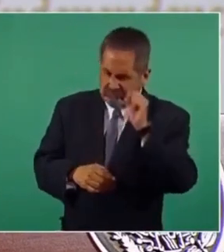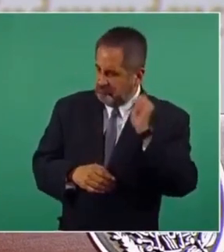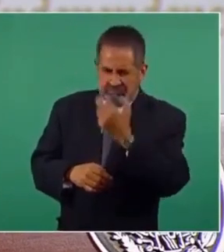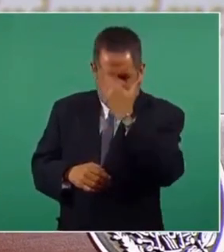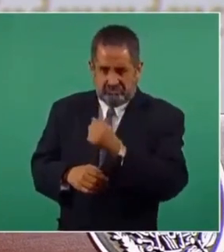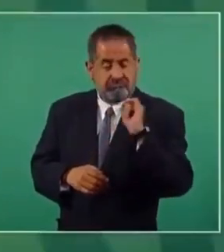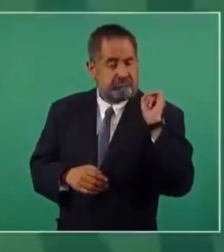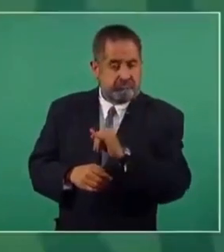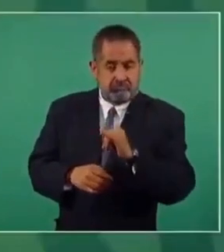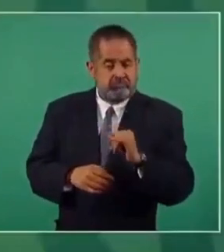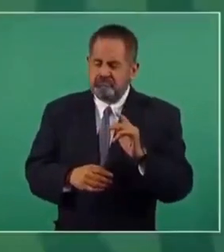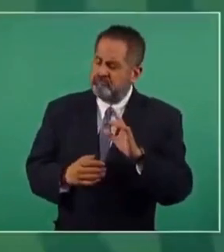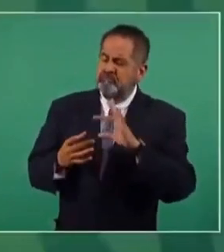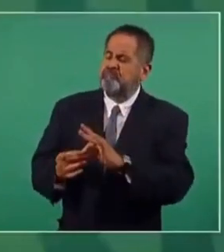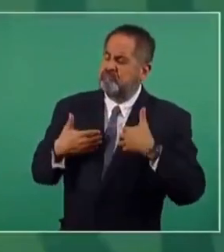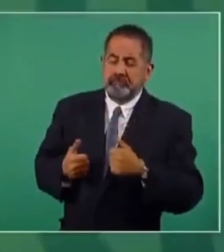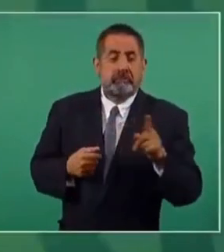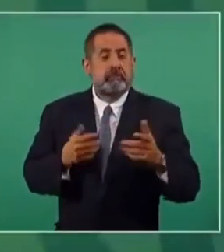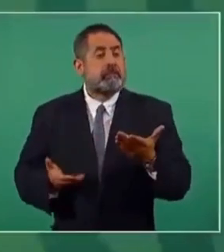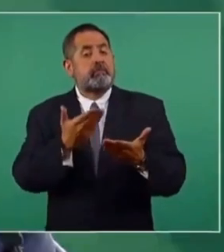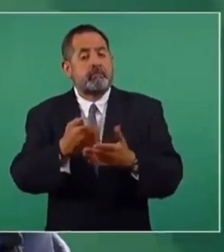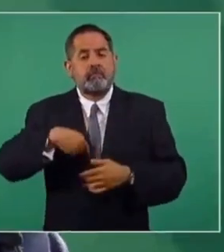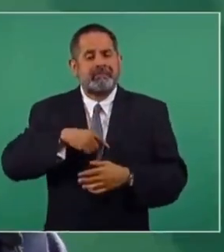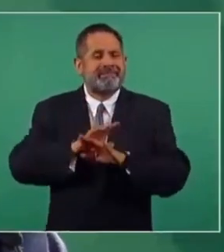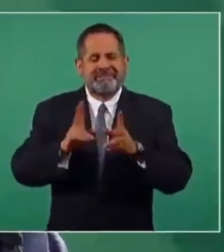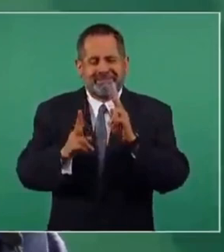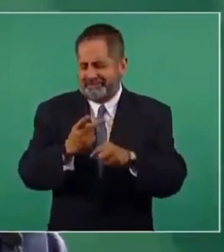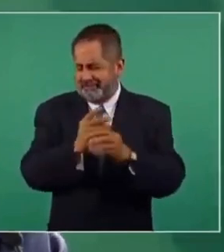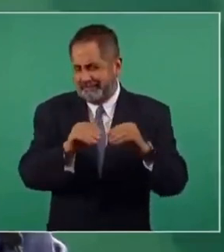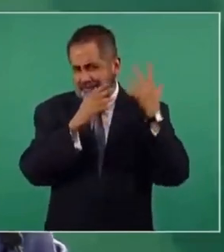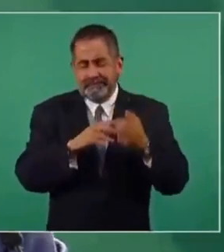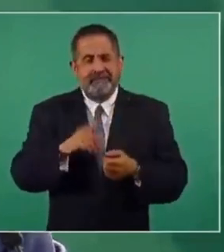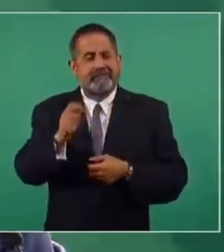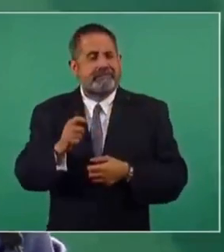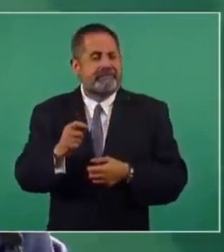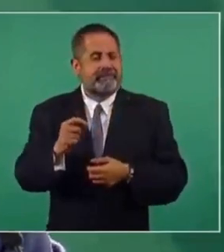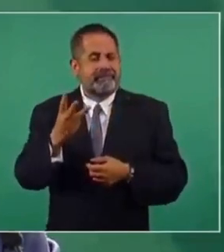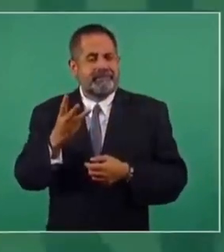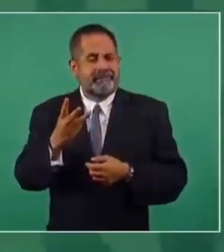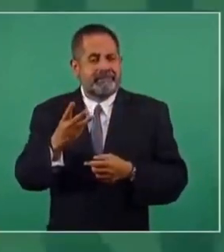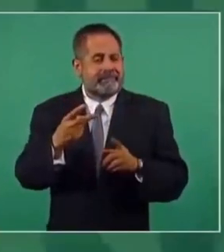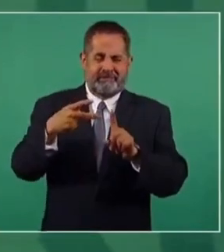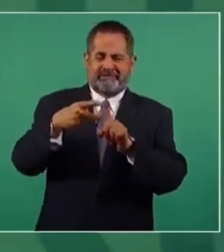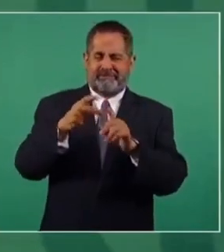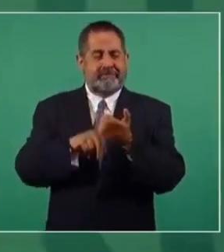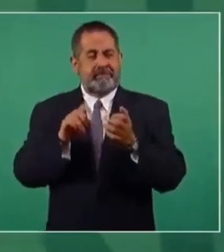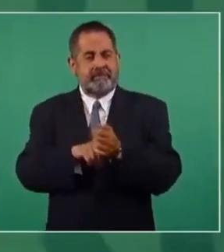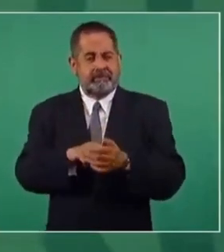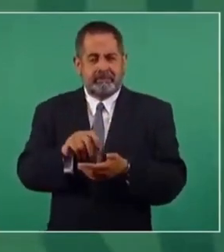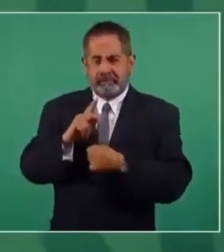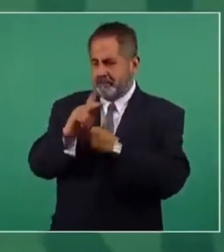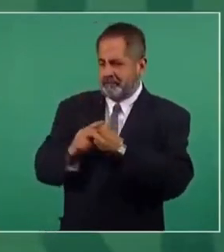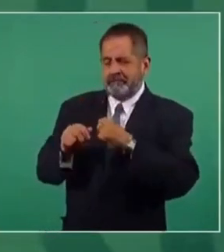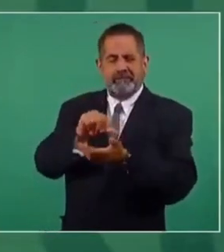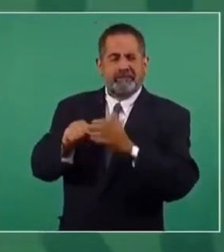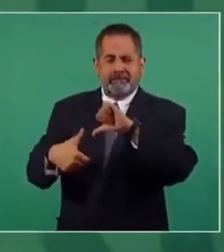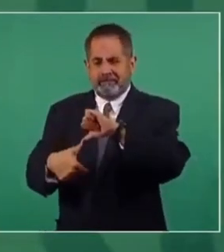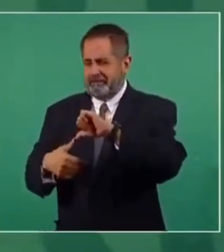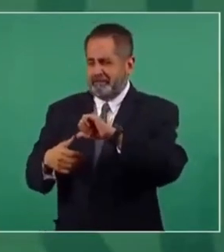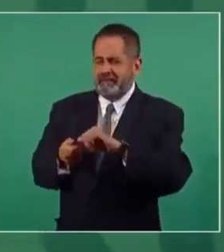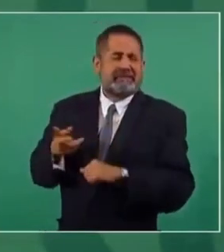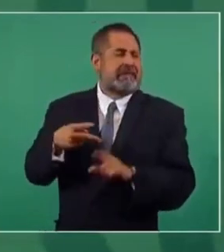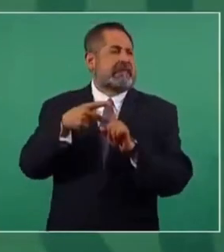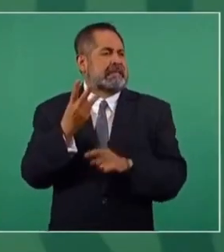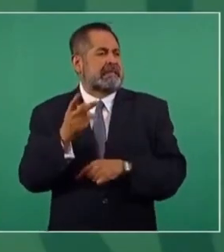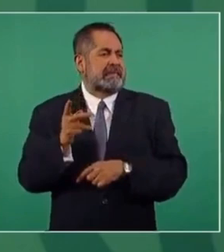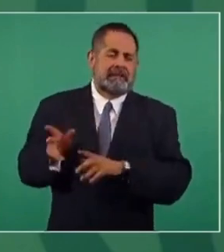porque hay mucha identificación en no hablar ya del triángulo para referirse a los países centroamericanos, es una falta de respeto a esos